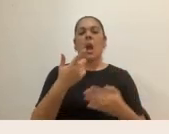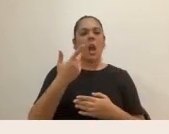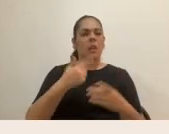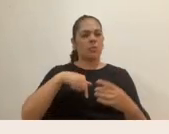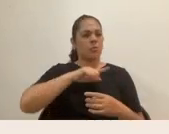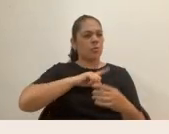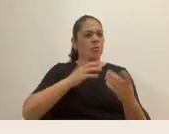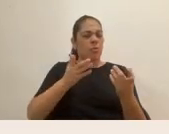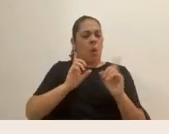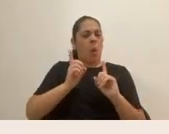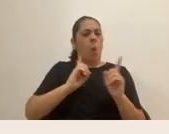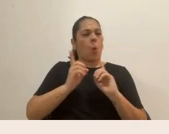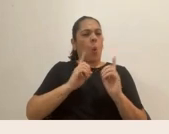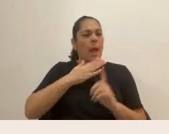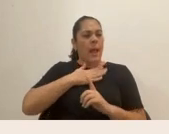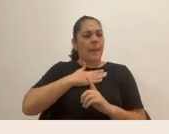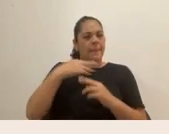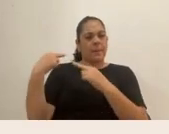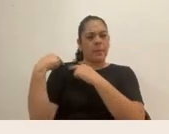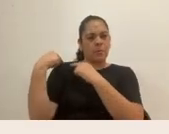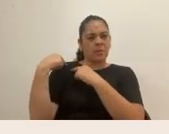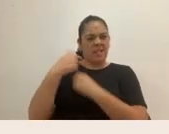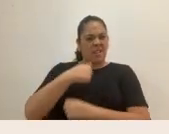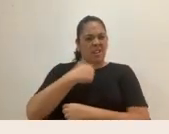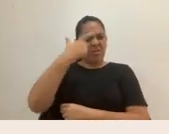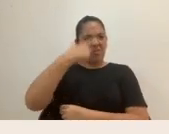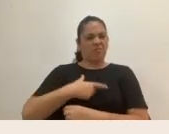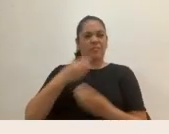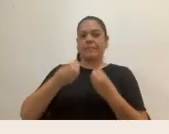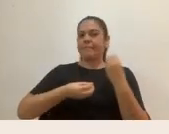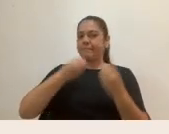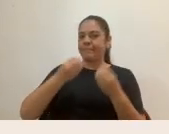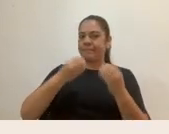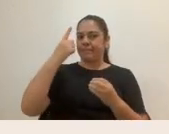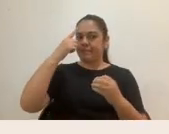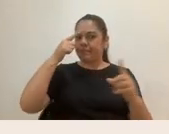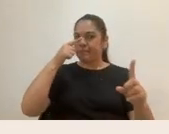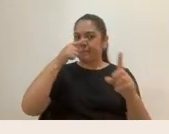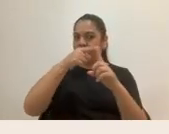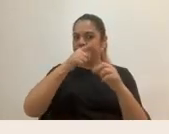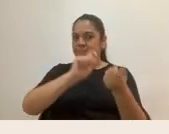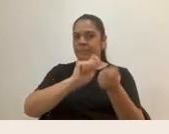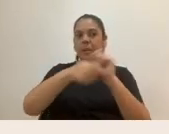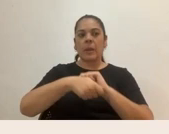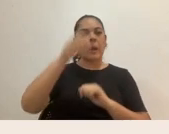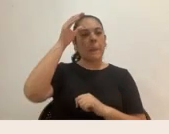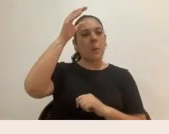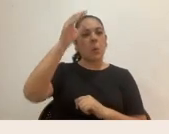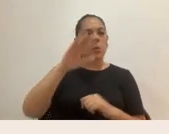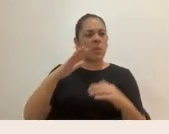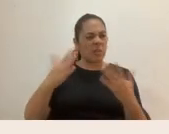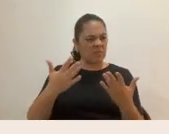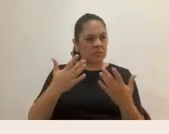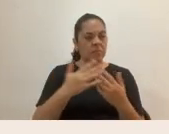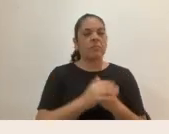individual? ¿Qué es lo que necesitamos hacer precisamente para apuntar a este cambio cultural? Bueno,